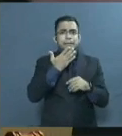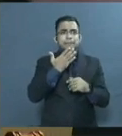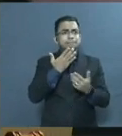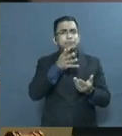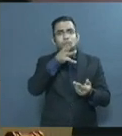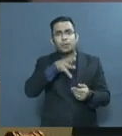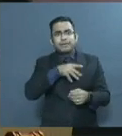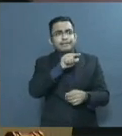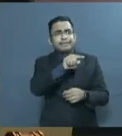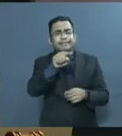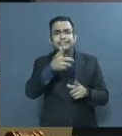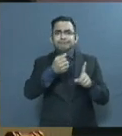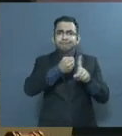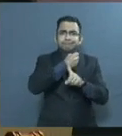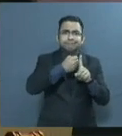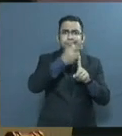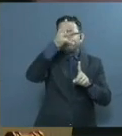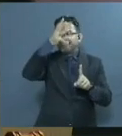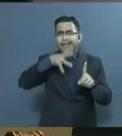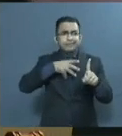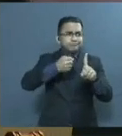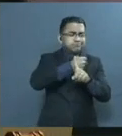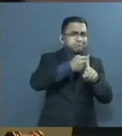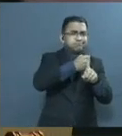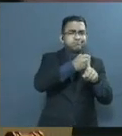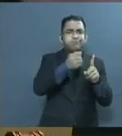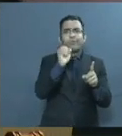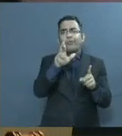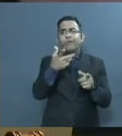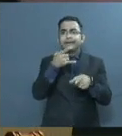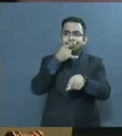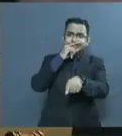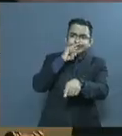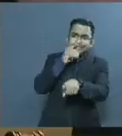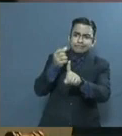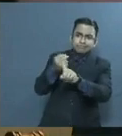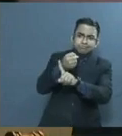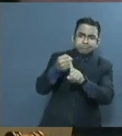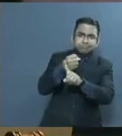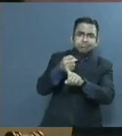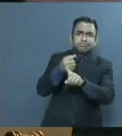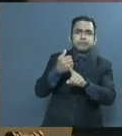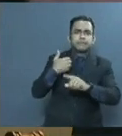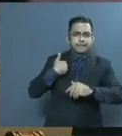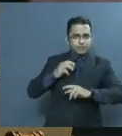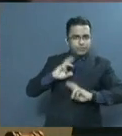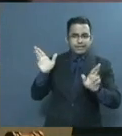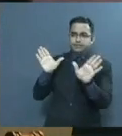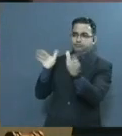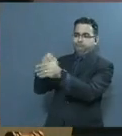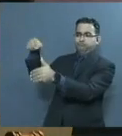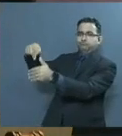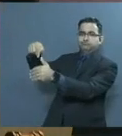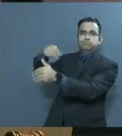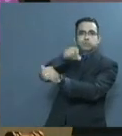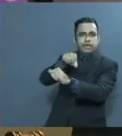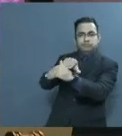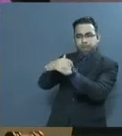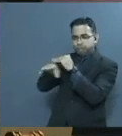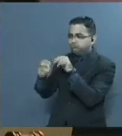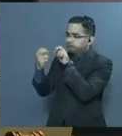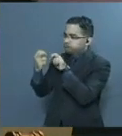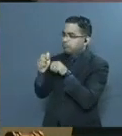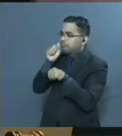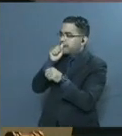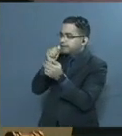mujeres en casos de violencia machista así como en casos de niños, niñas y adolescentes. En